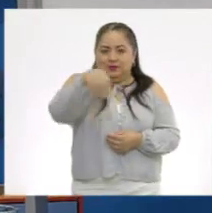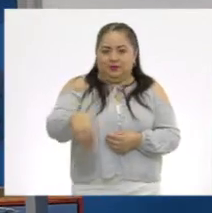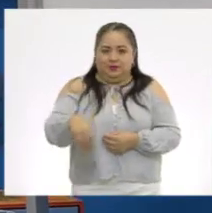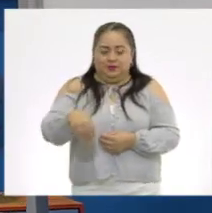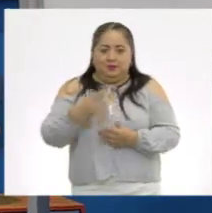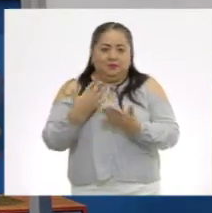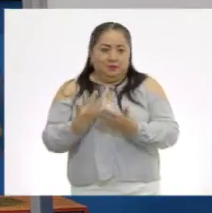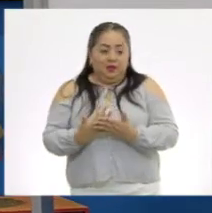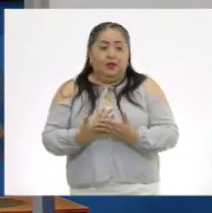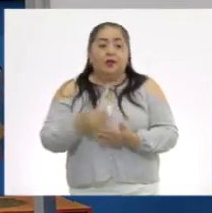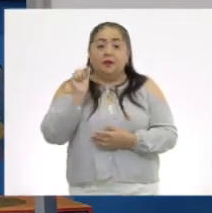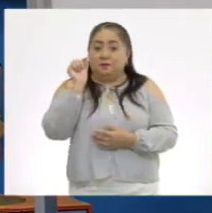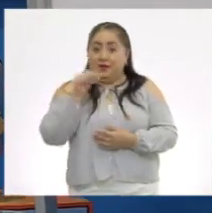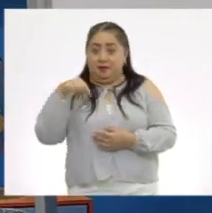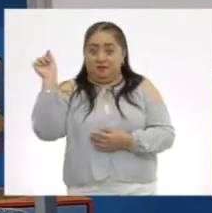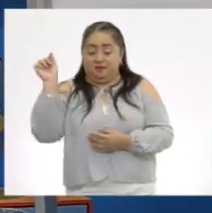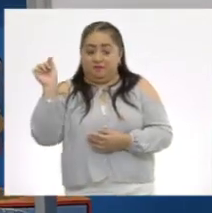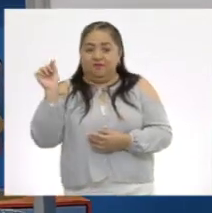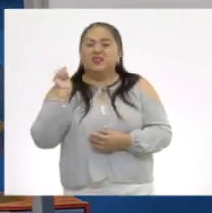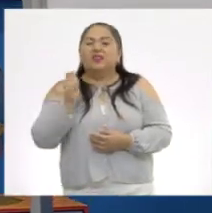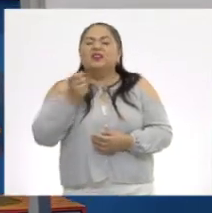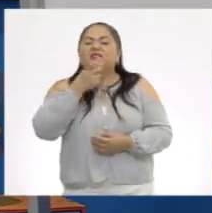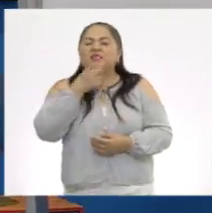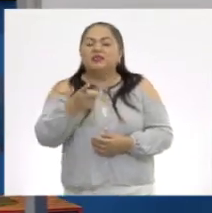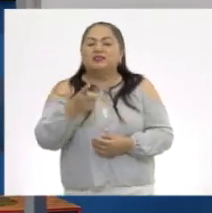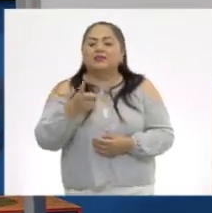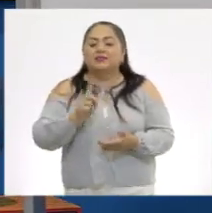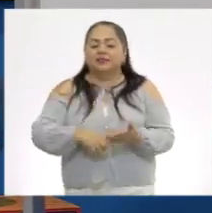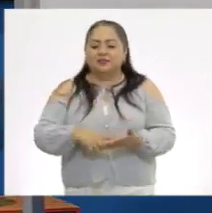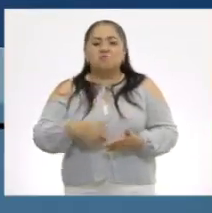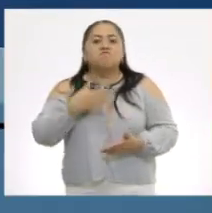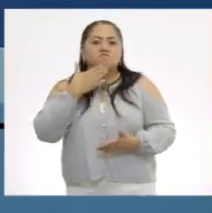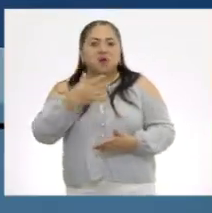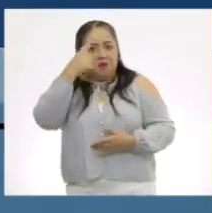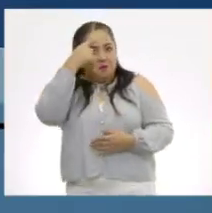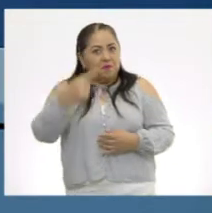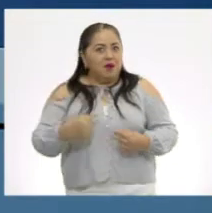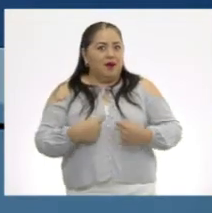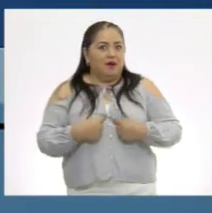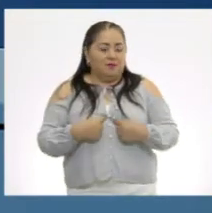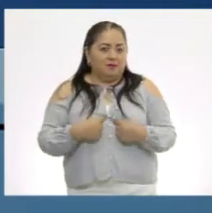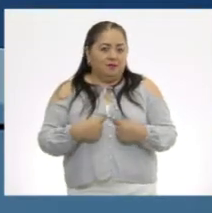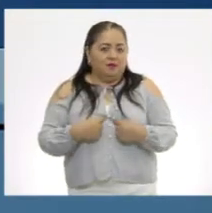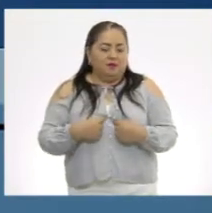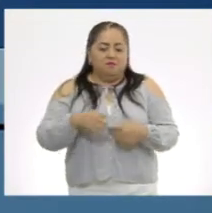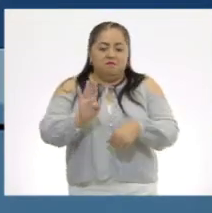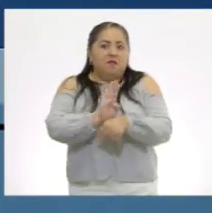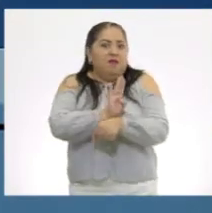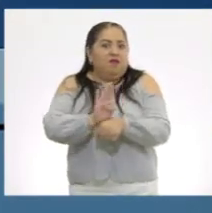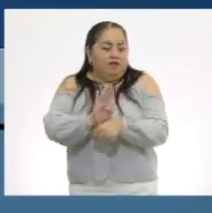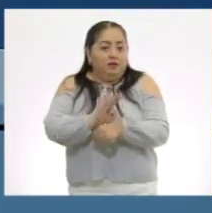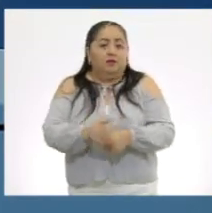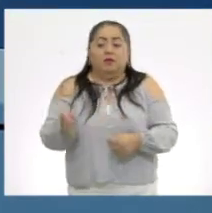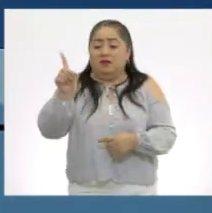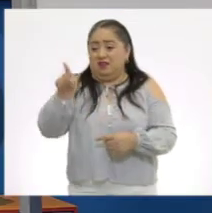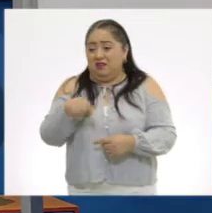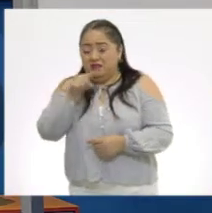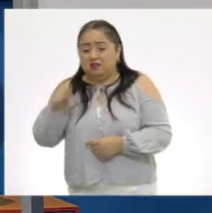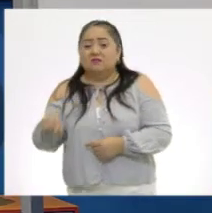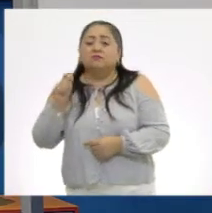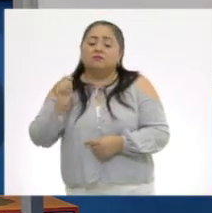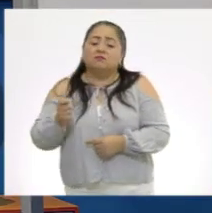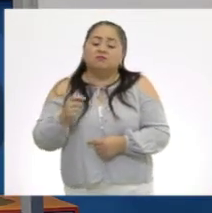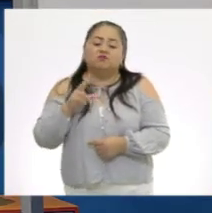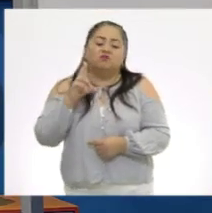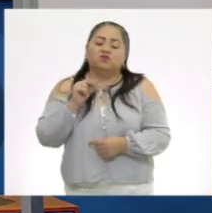bots. La palomita significa que es algo que beneficia. La acción que está beneficiando. Y el tachecito